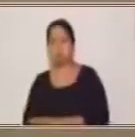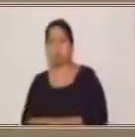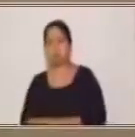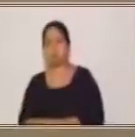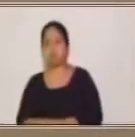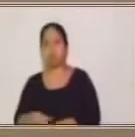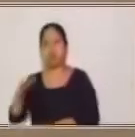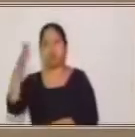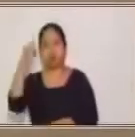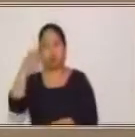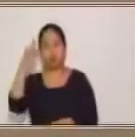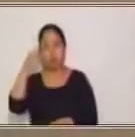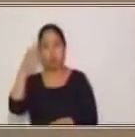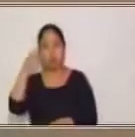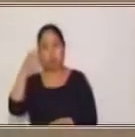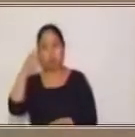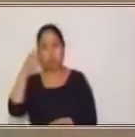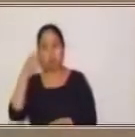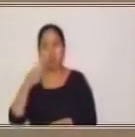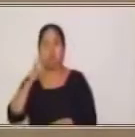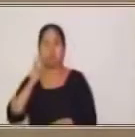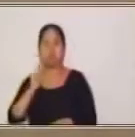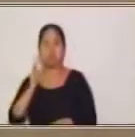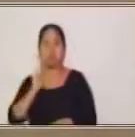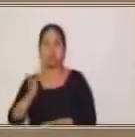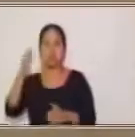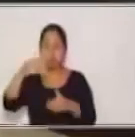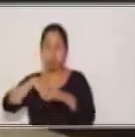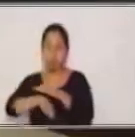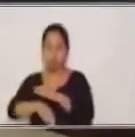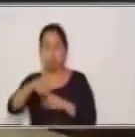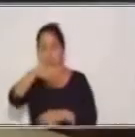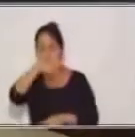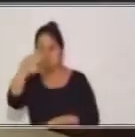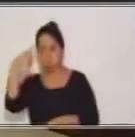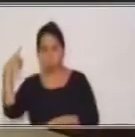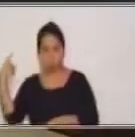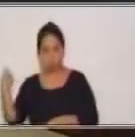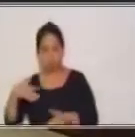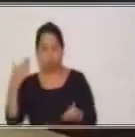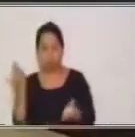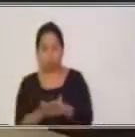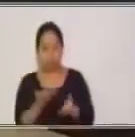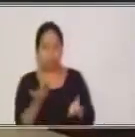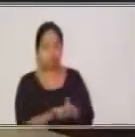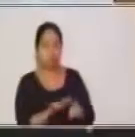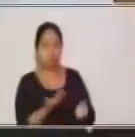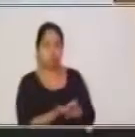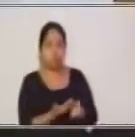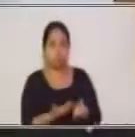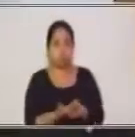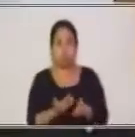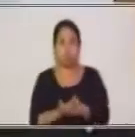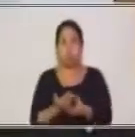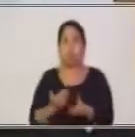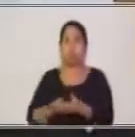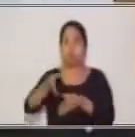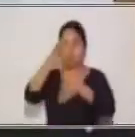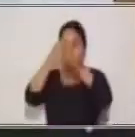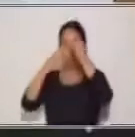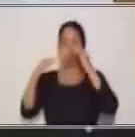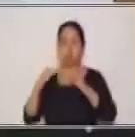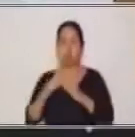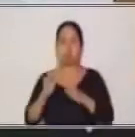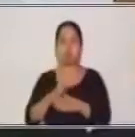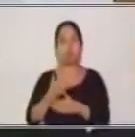presente, por favor, guardar tus trabajos y ejercicios en el portafolio de Aprende en Casa. Y comparte con